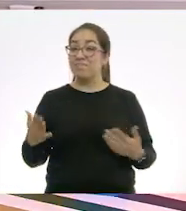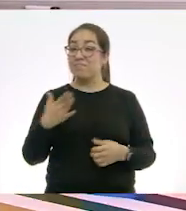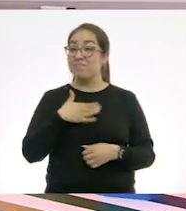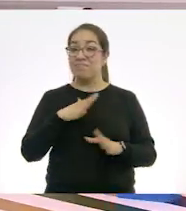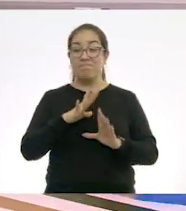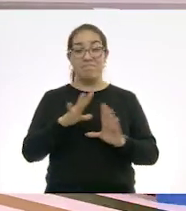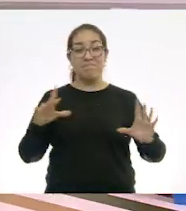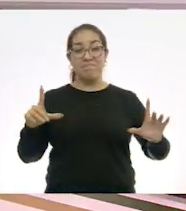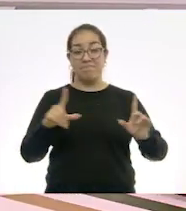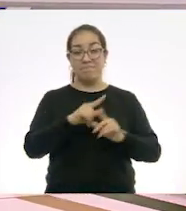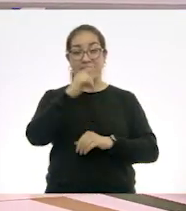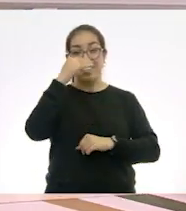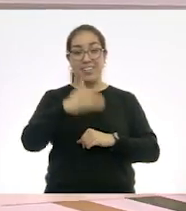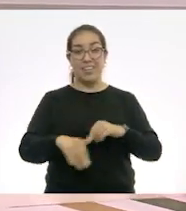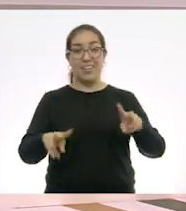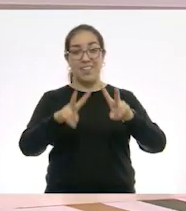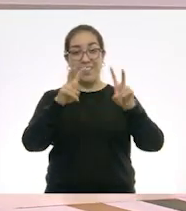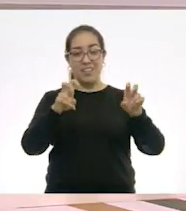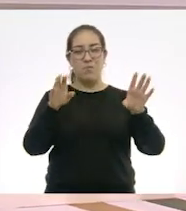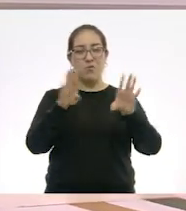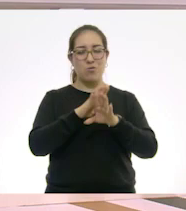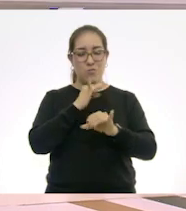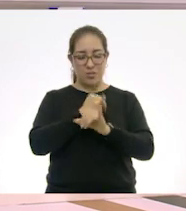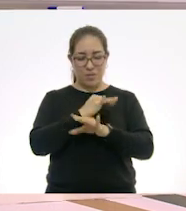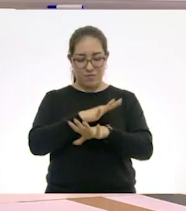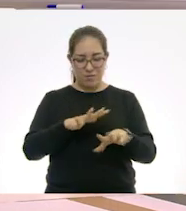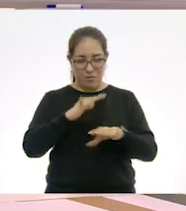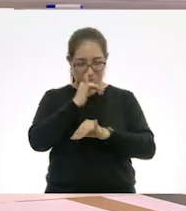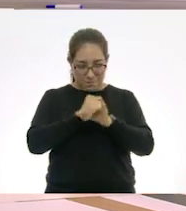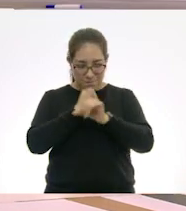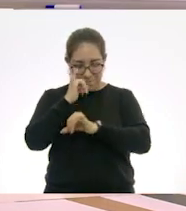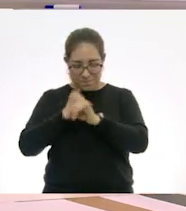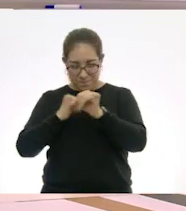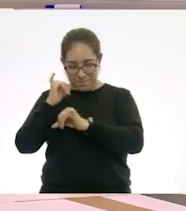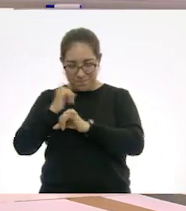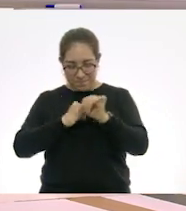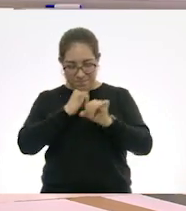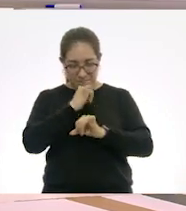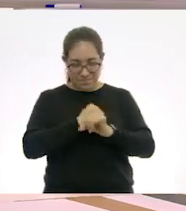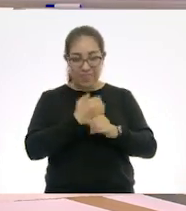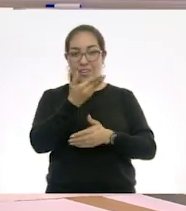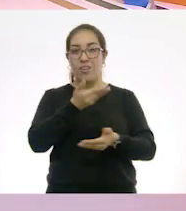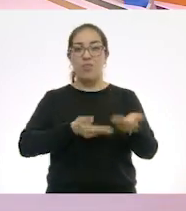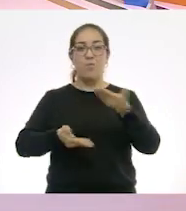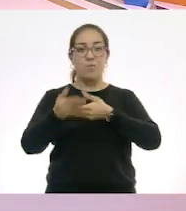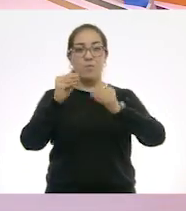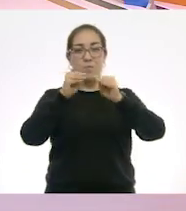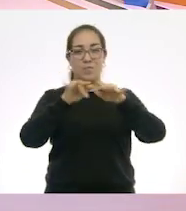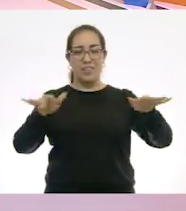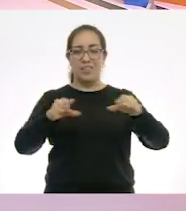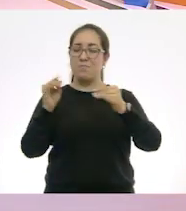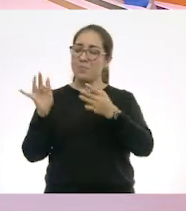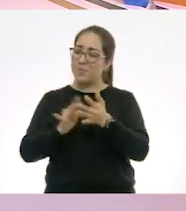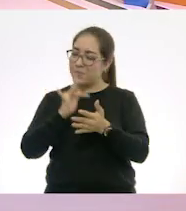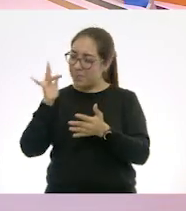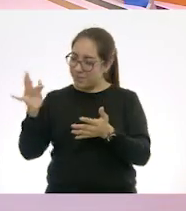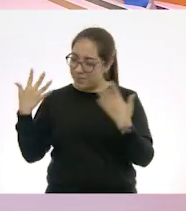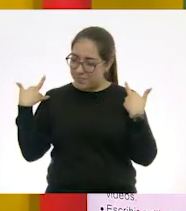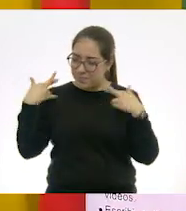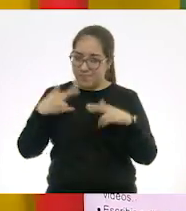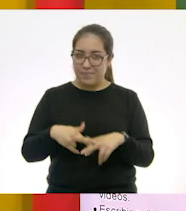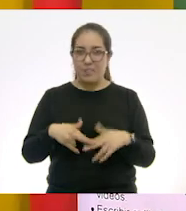terminamos el tema de buscar y encontrar información, además de compartir. Muchísimas gracias, Nuestro Ramiro.